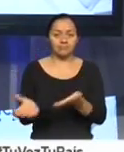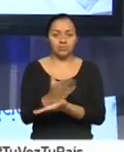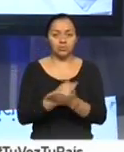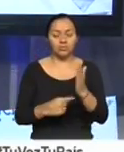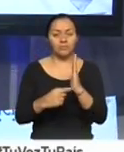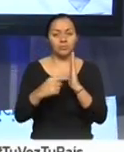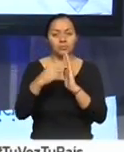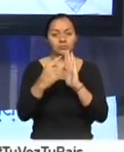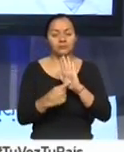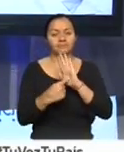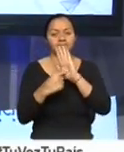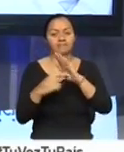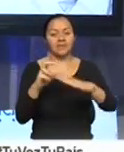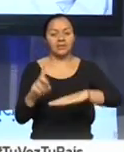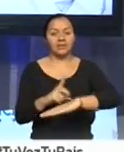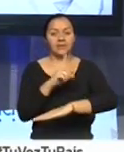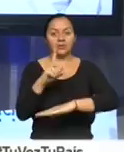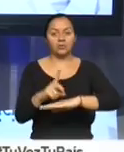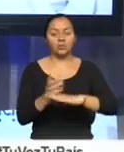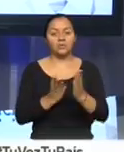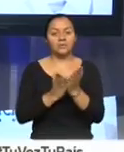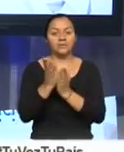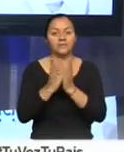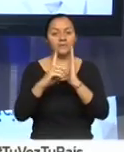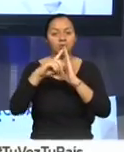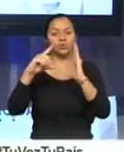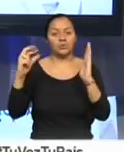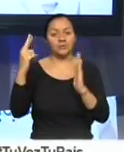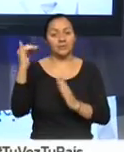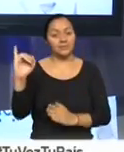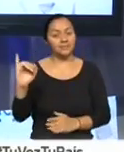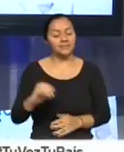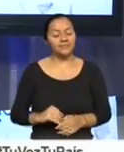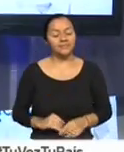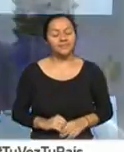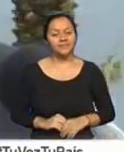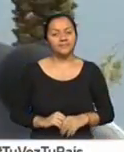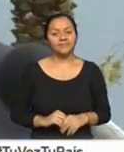expuestas por el director del Servicio de Rentas Internas, Leonardo Orlando.